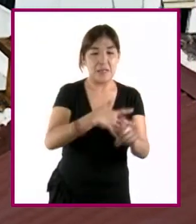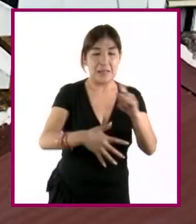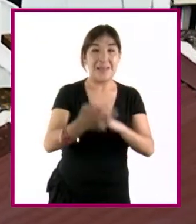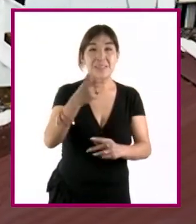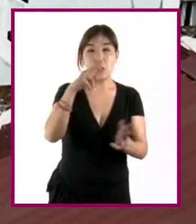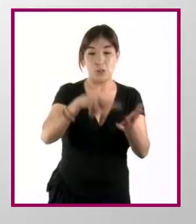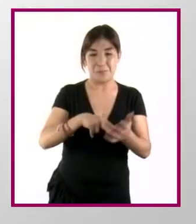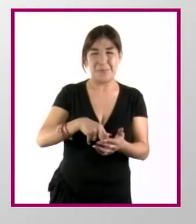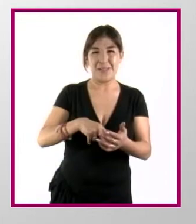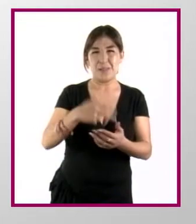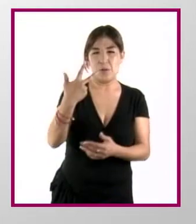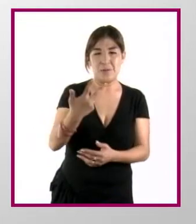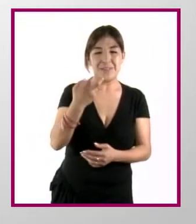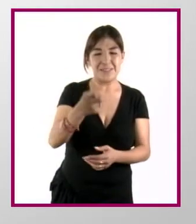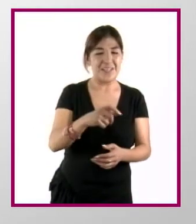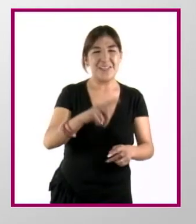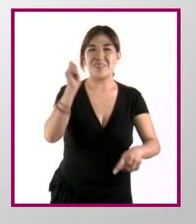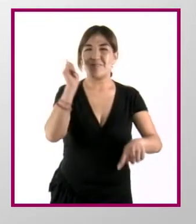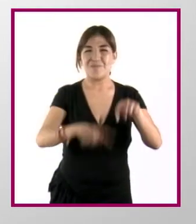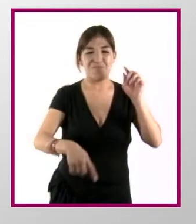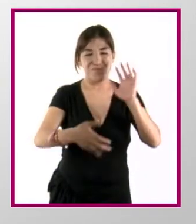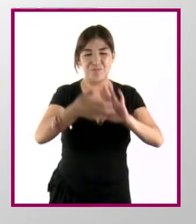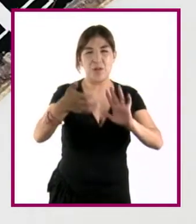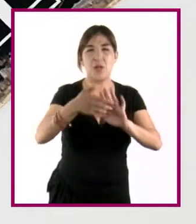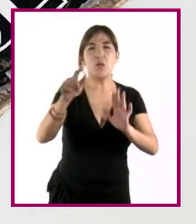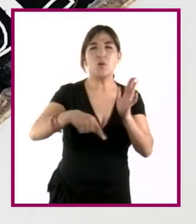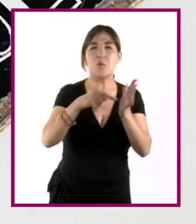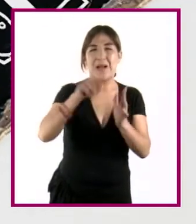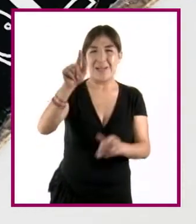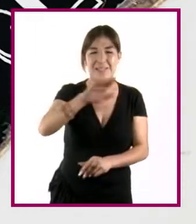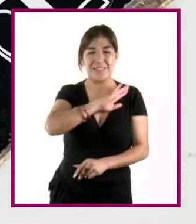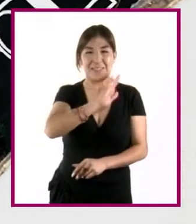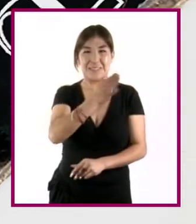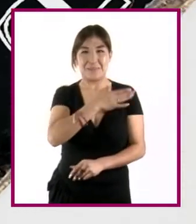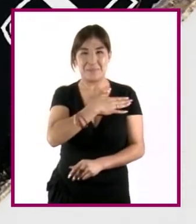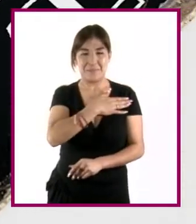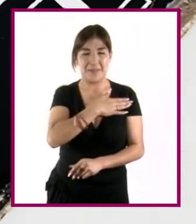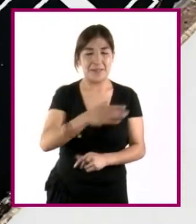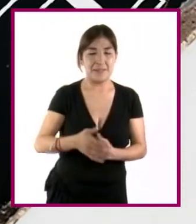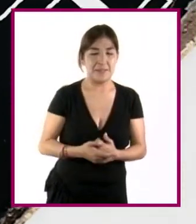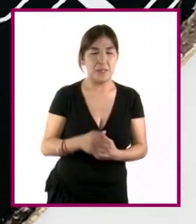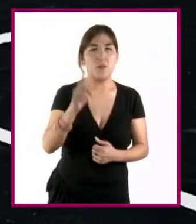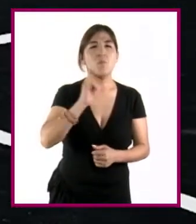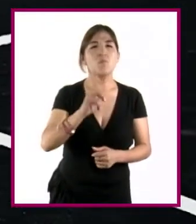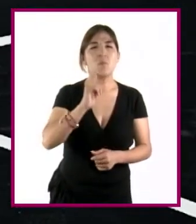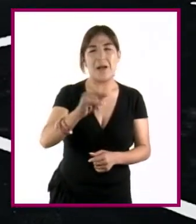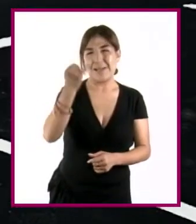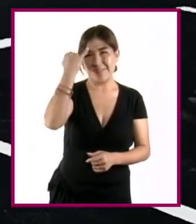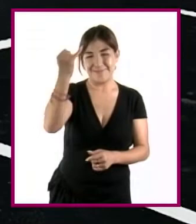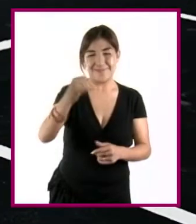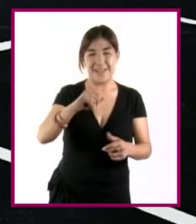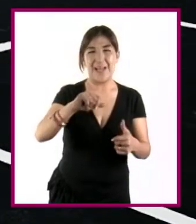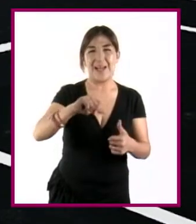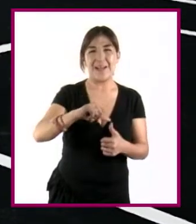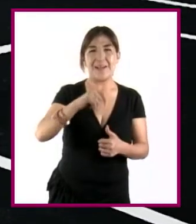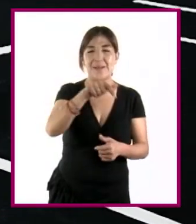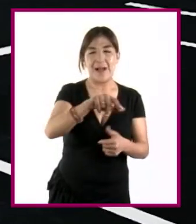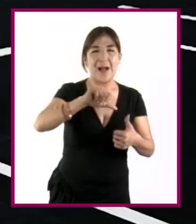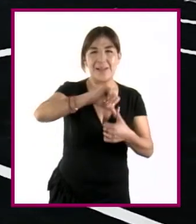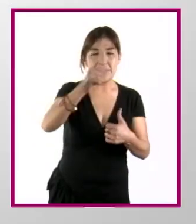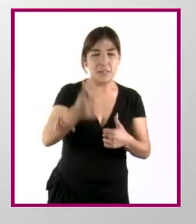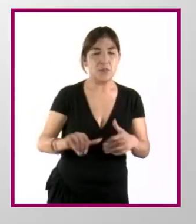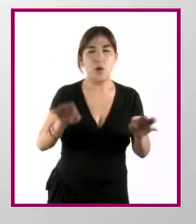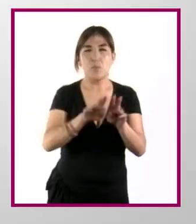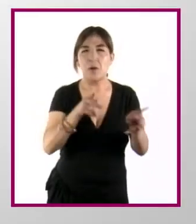el retirar los escombros de un terreno en la ciudad de Córdoba, España, la artista Mayder López trazó en el suelo un plano con la distribución